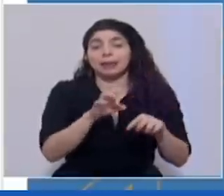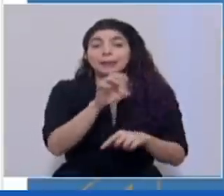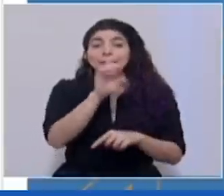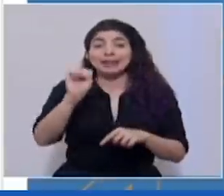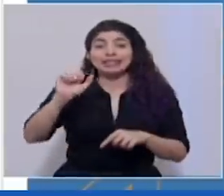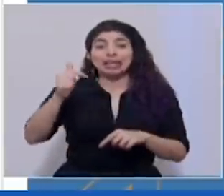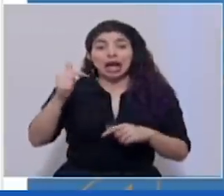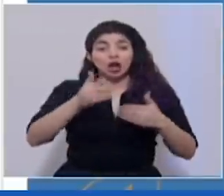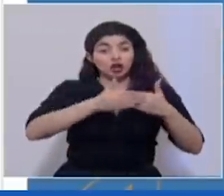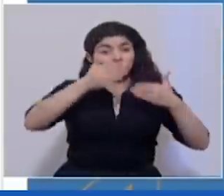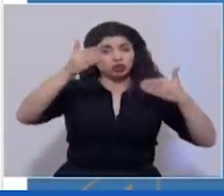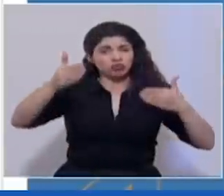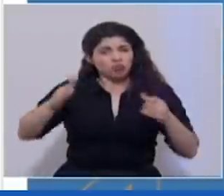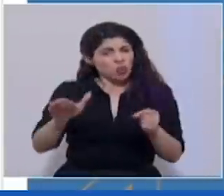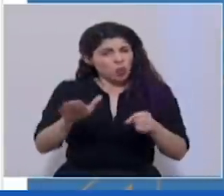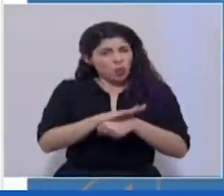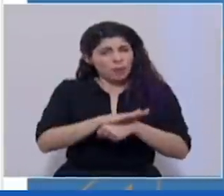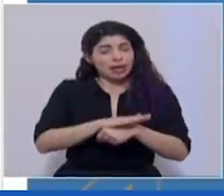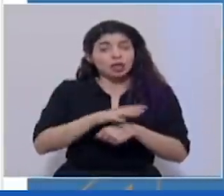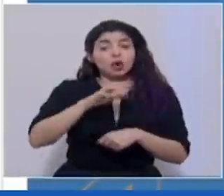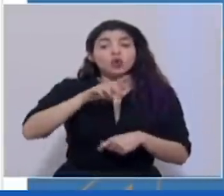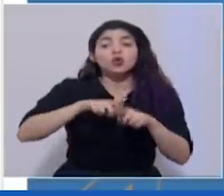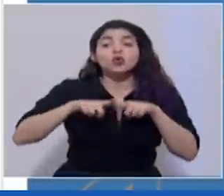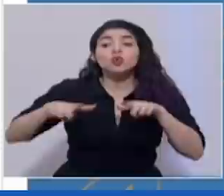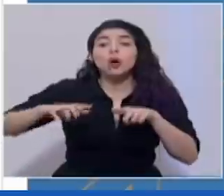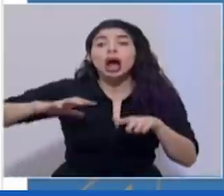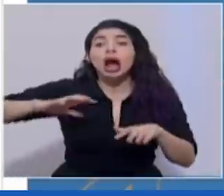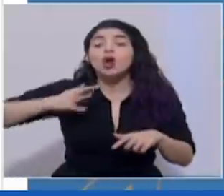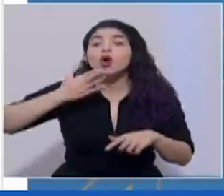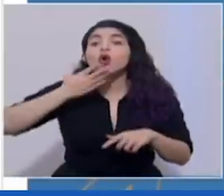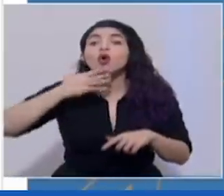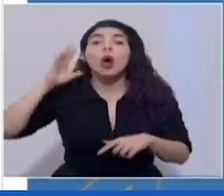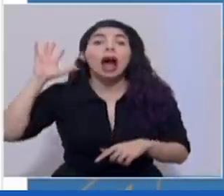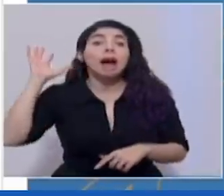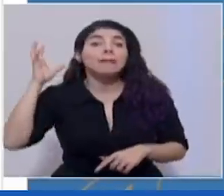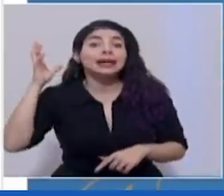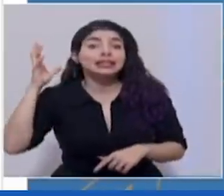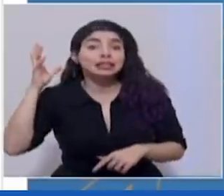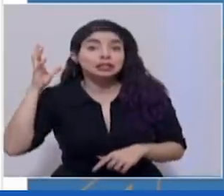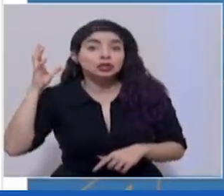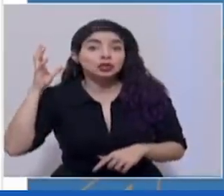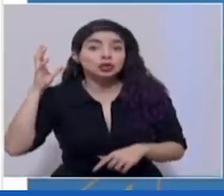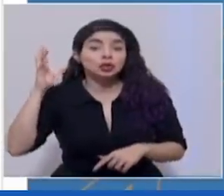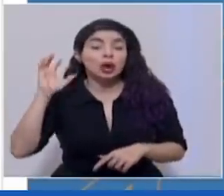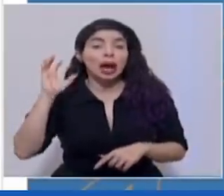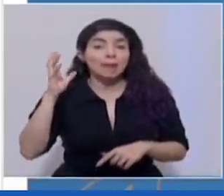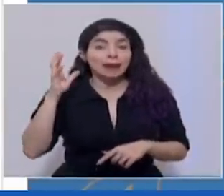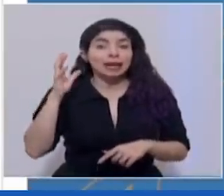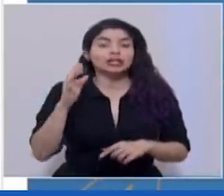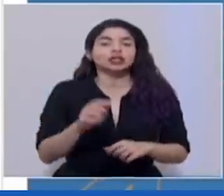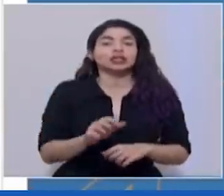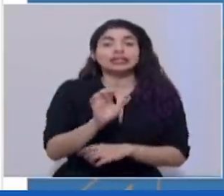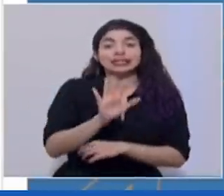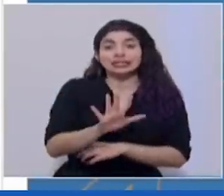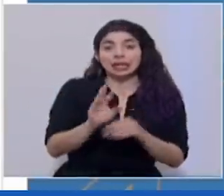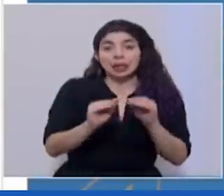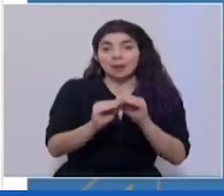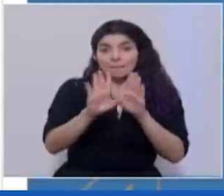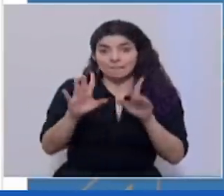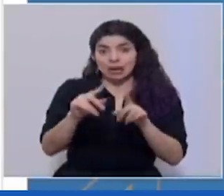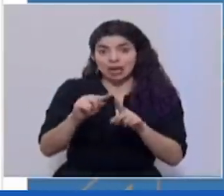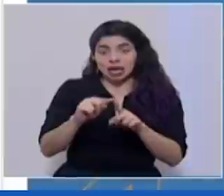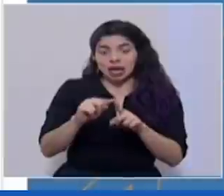mes de agosto, para los cantones en alerta amarilla, tendremos una circulación entre las cinco de la mañana